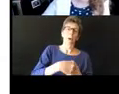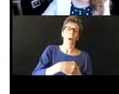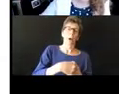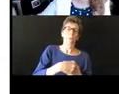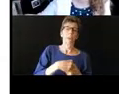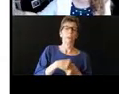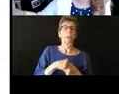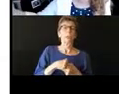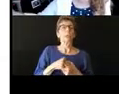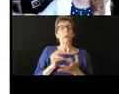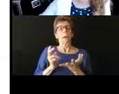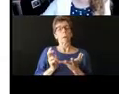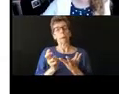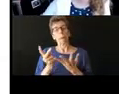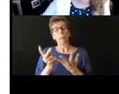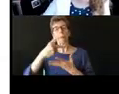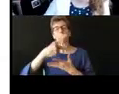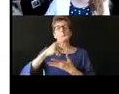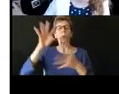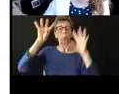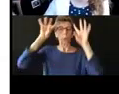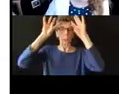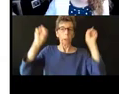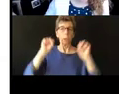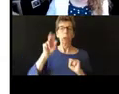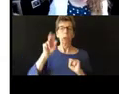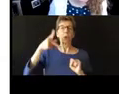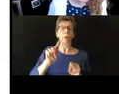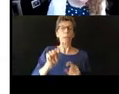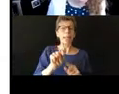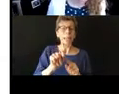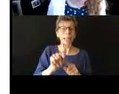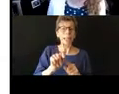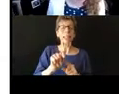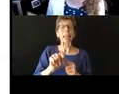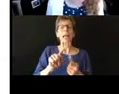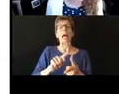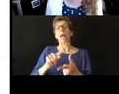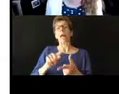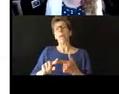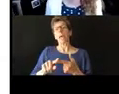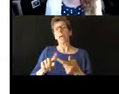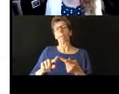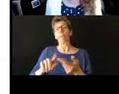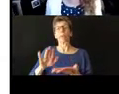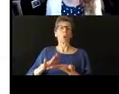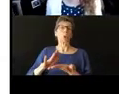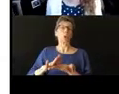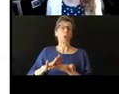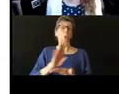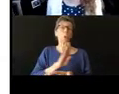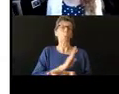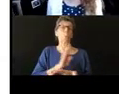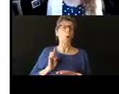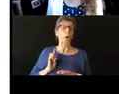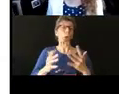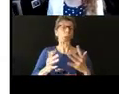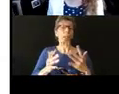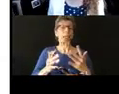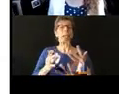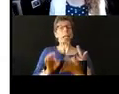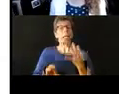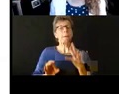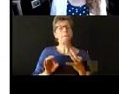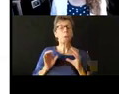superintendente pueden ir a la junta directiva de su escuela y es bueno saber si conocen a las personas crear relaciones con estas